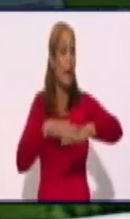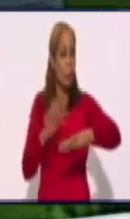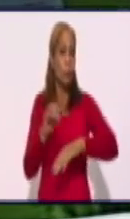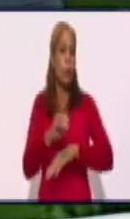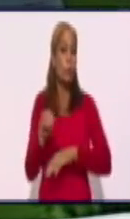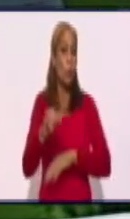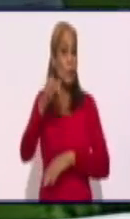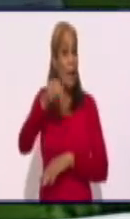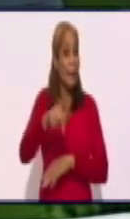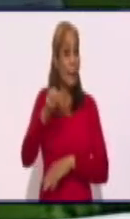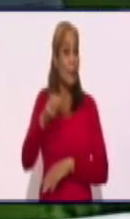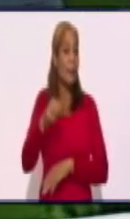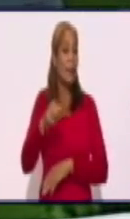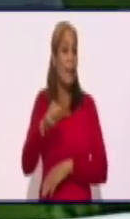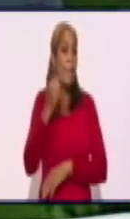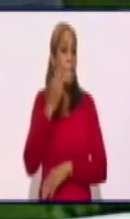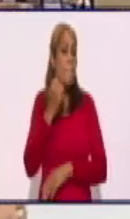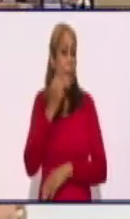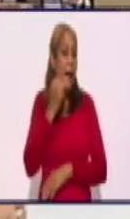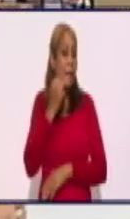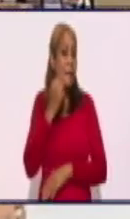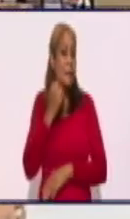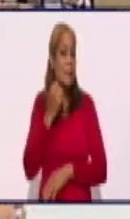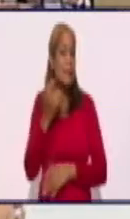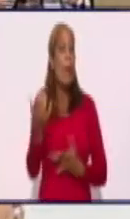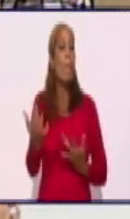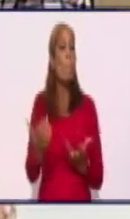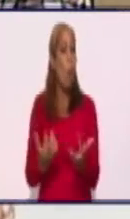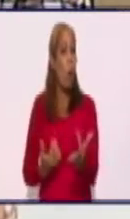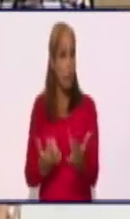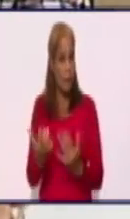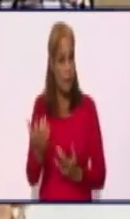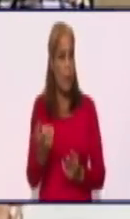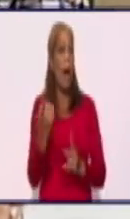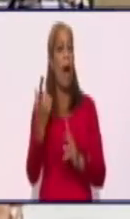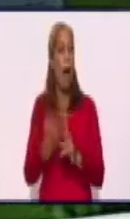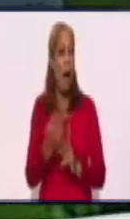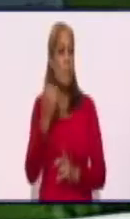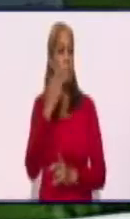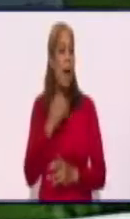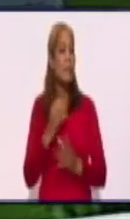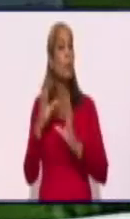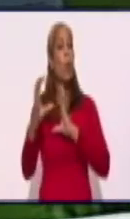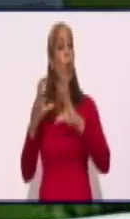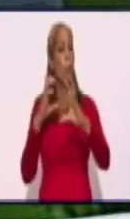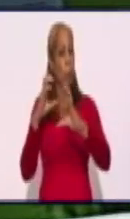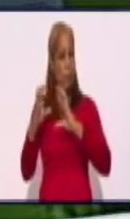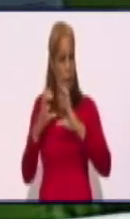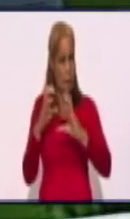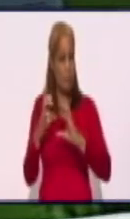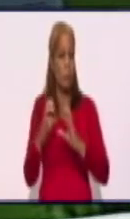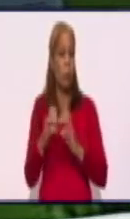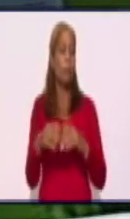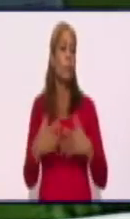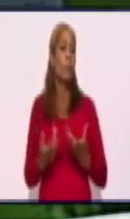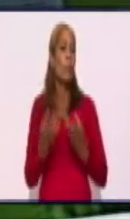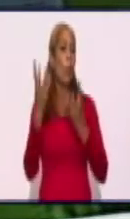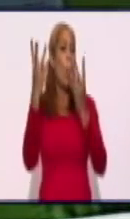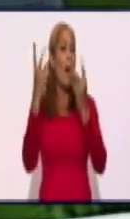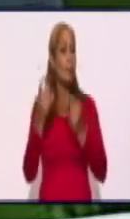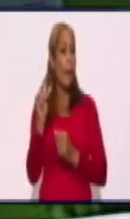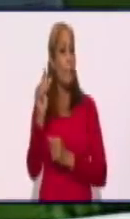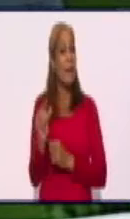movilidad hay de personas. Hay mayor tránsito, es verdad, hay más comunicación. ¿Cuántas personas viajan de